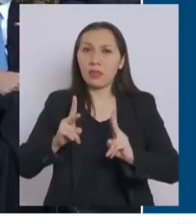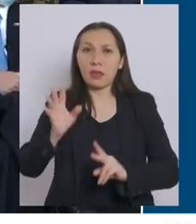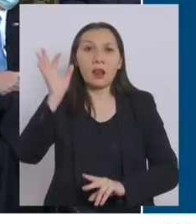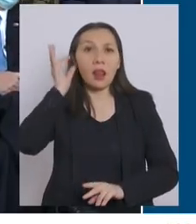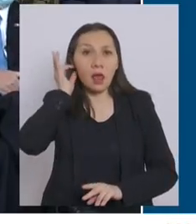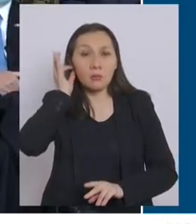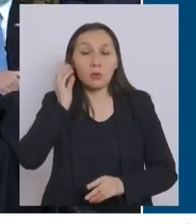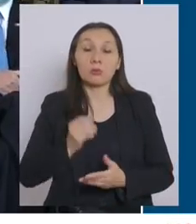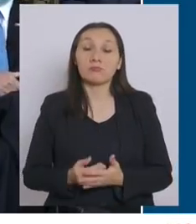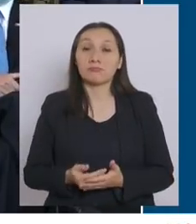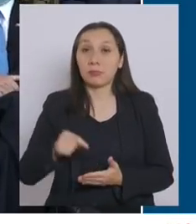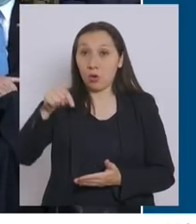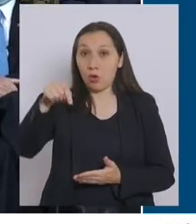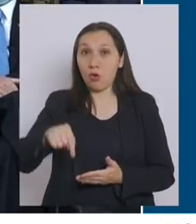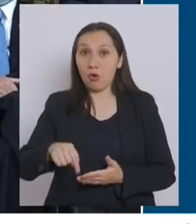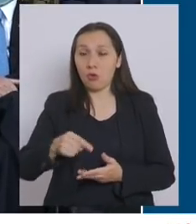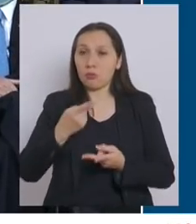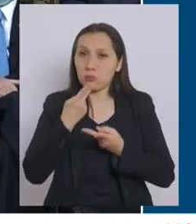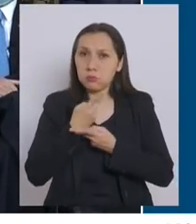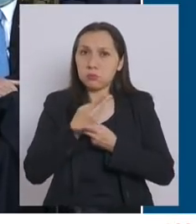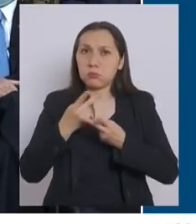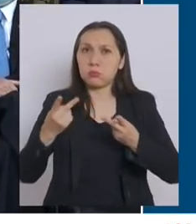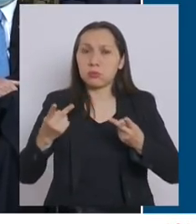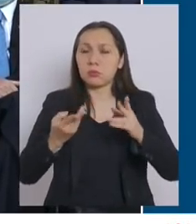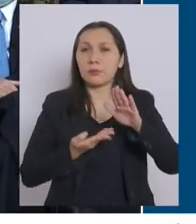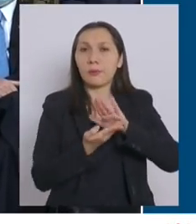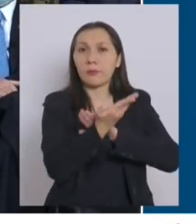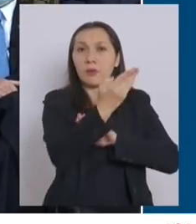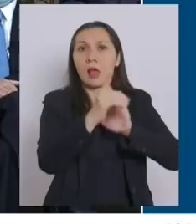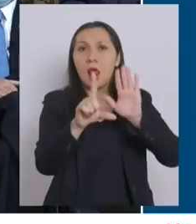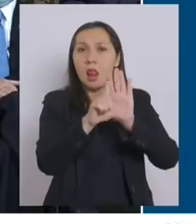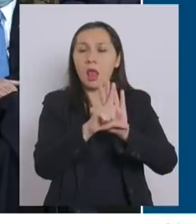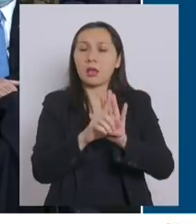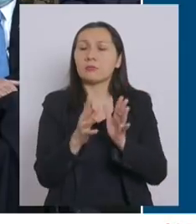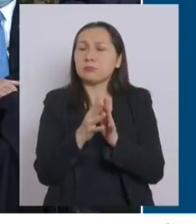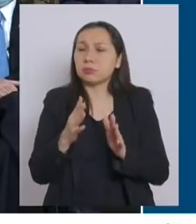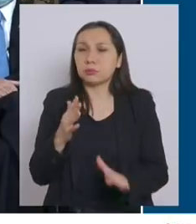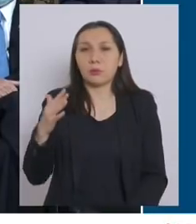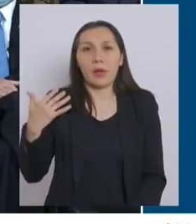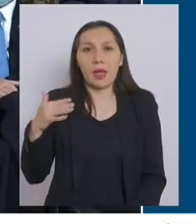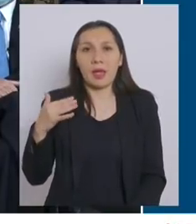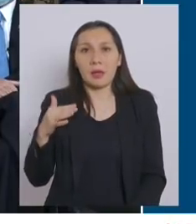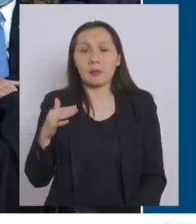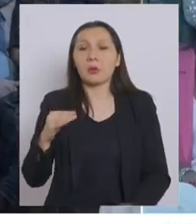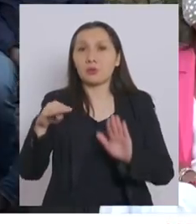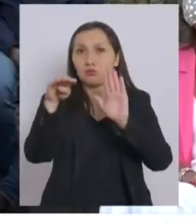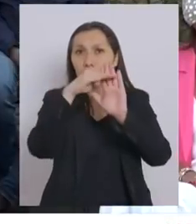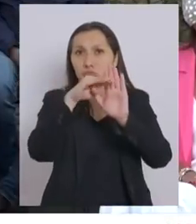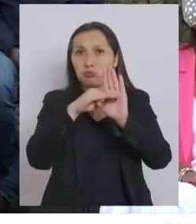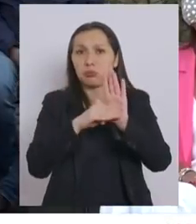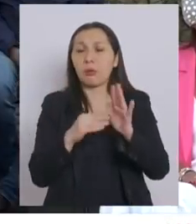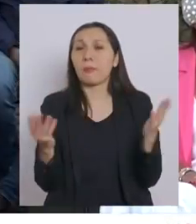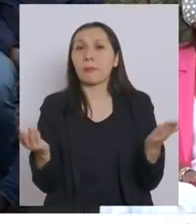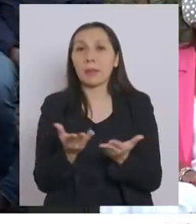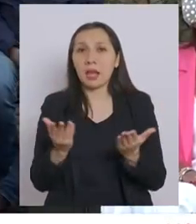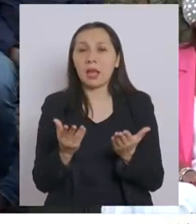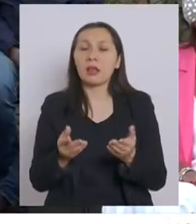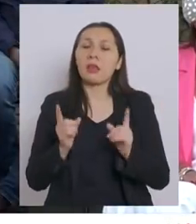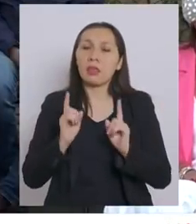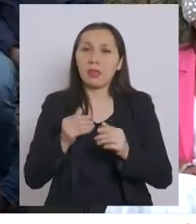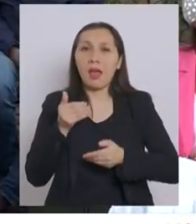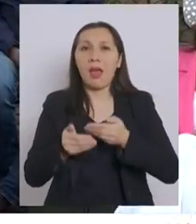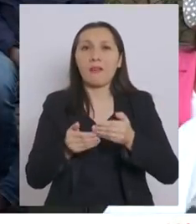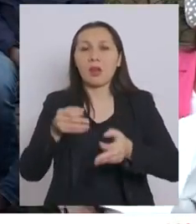mujeres. Hoy se está anunciando un envío de una ley demasiado importante o de medidas para que se